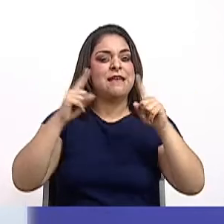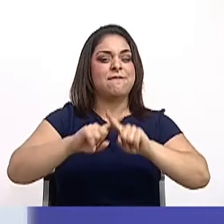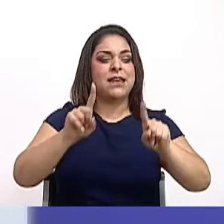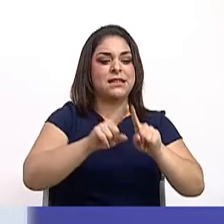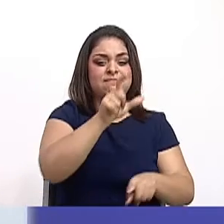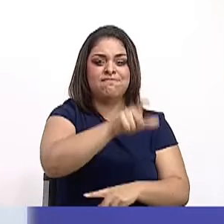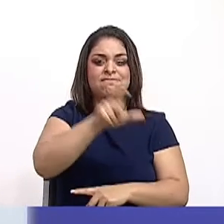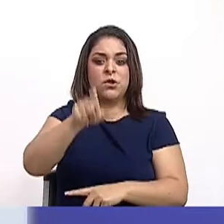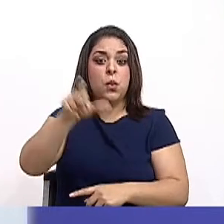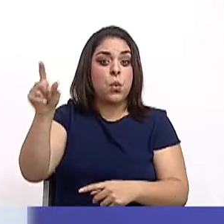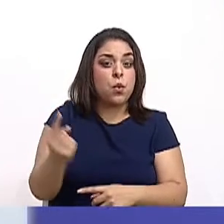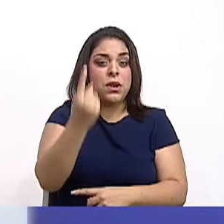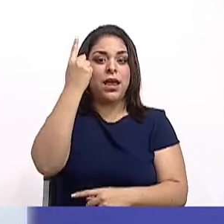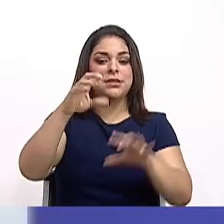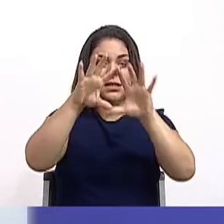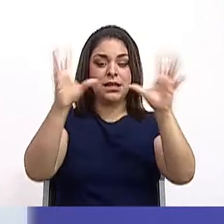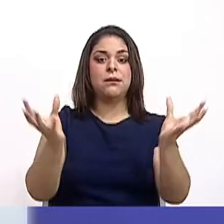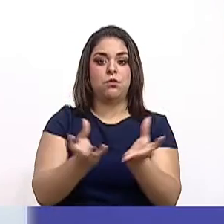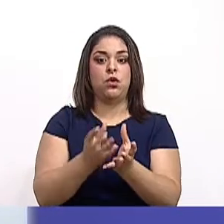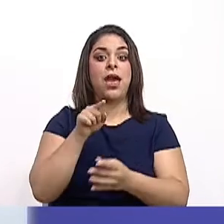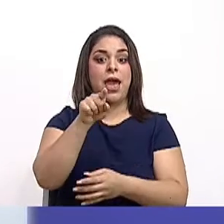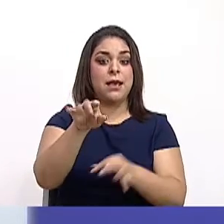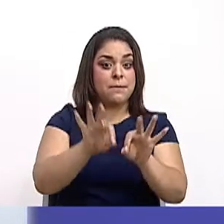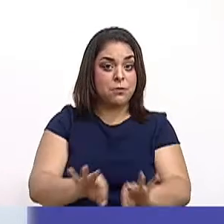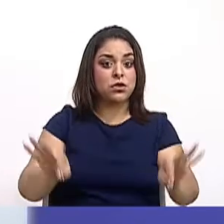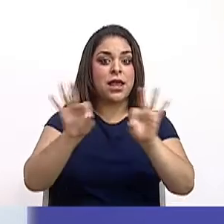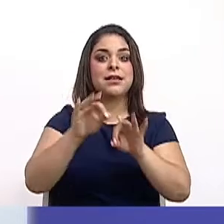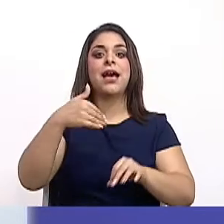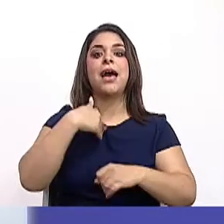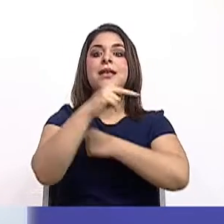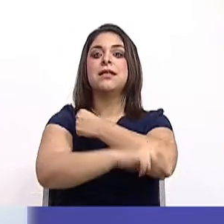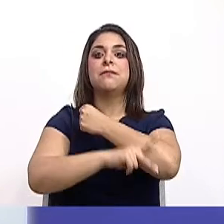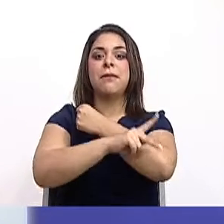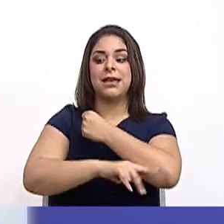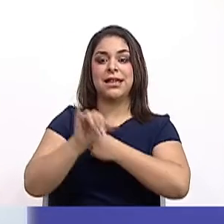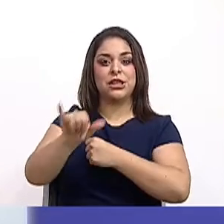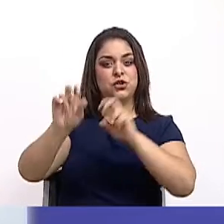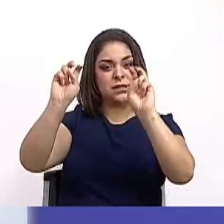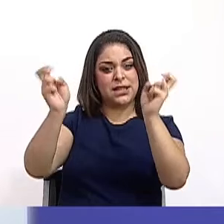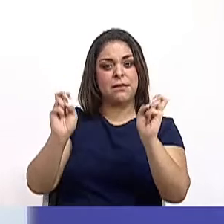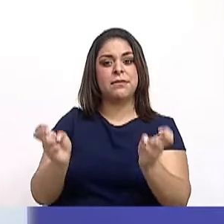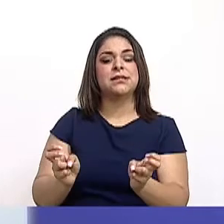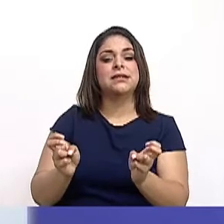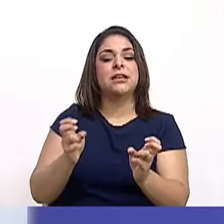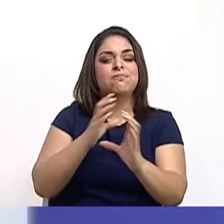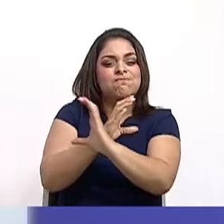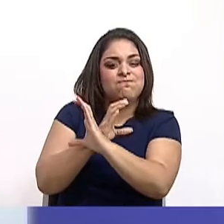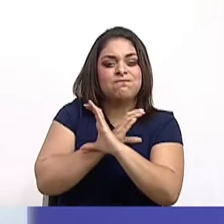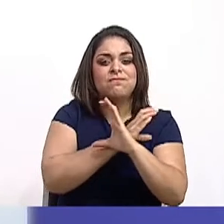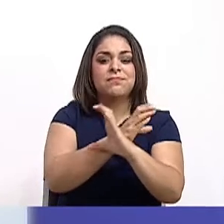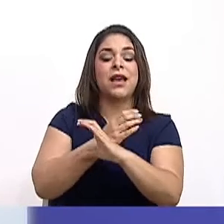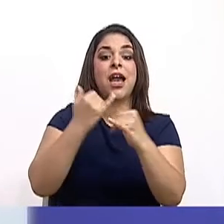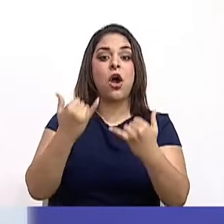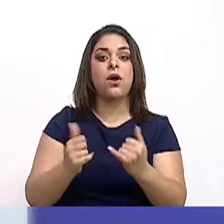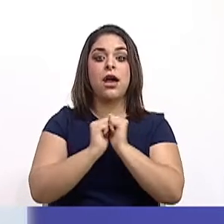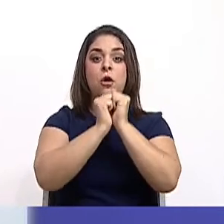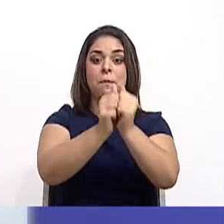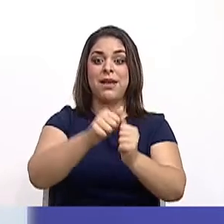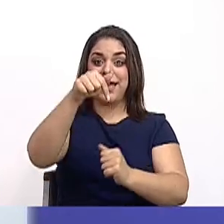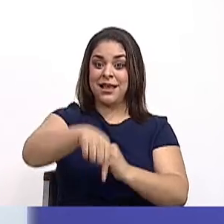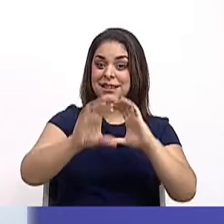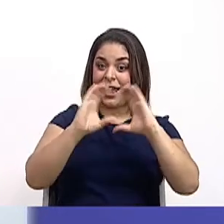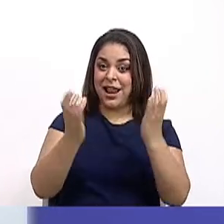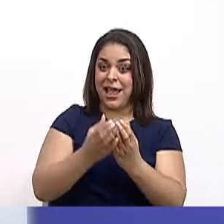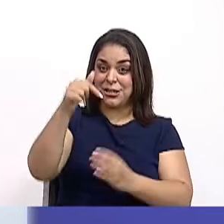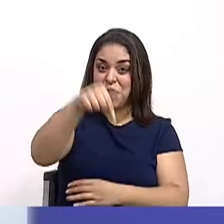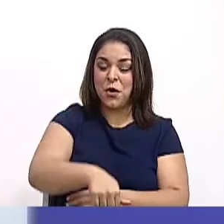en el mundo. Y de ahí la importancia que tiene nuestro país en estos temas de conservación. Así que, ¿me acompañan en esta clase de hoy?